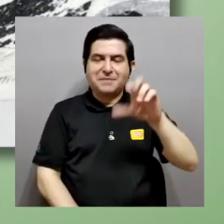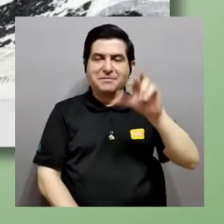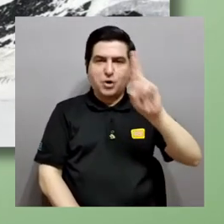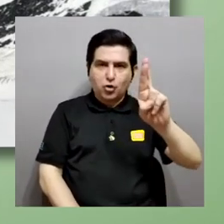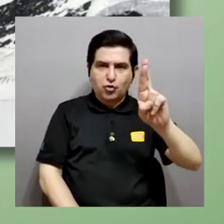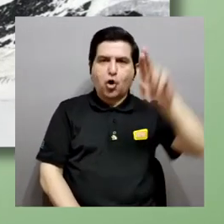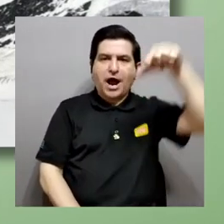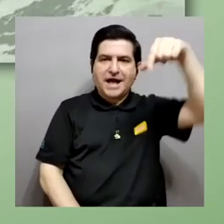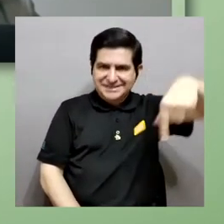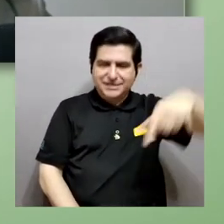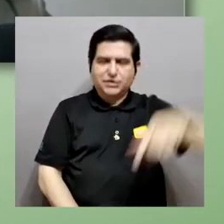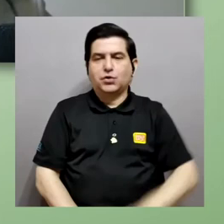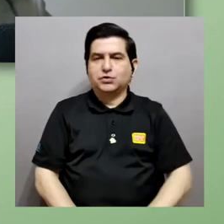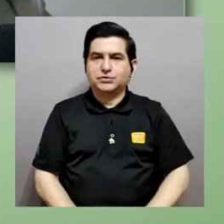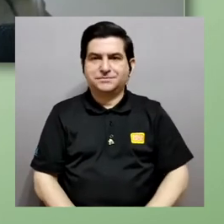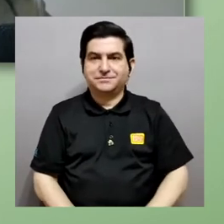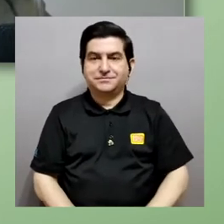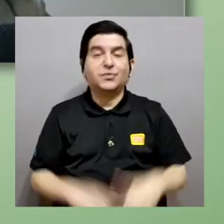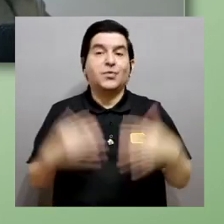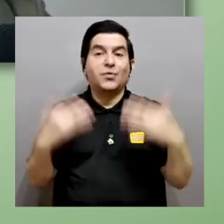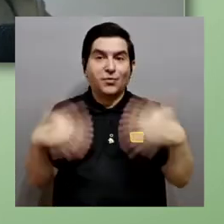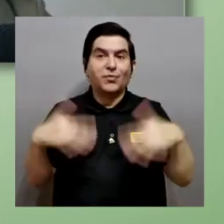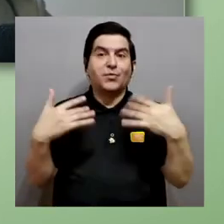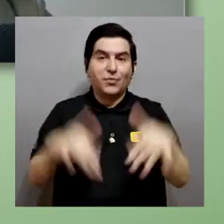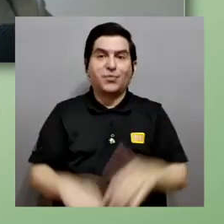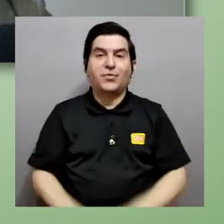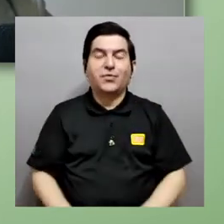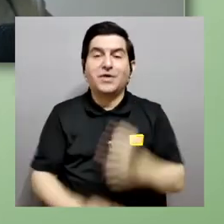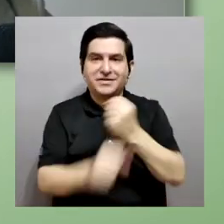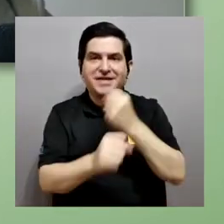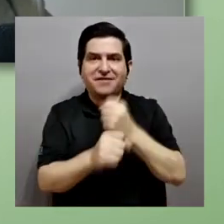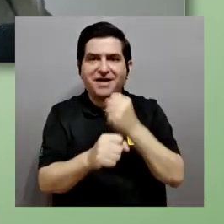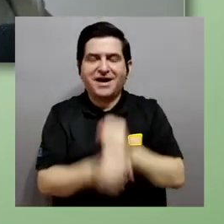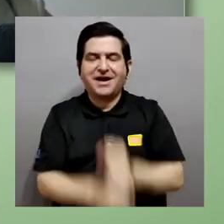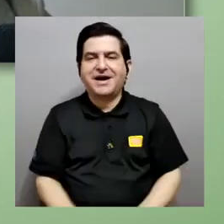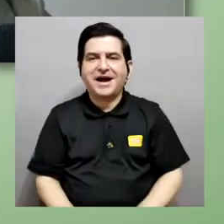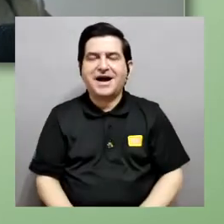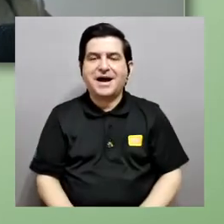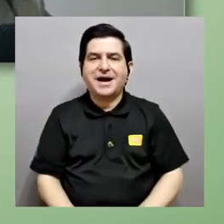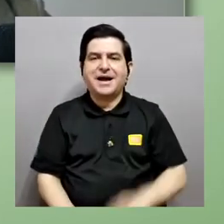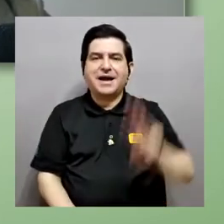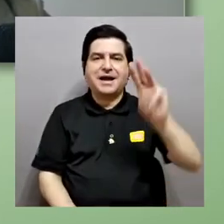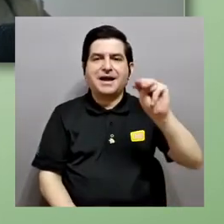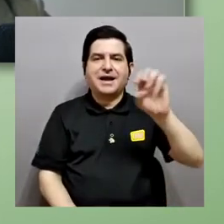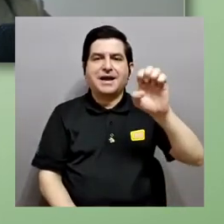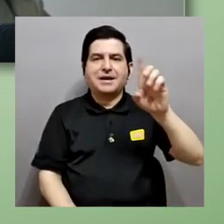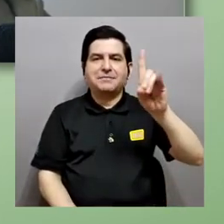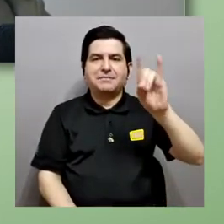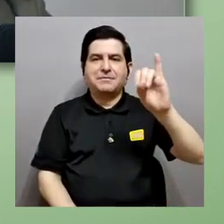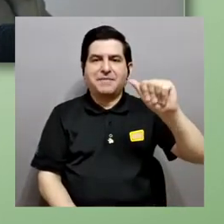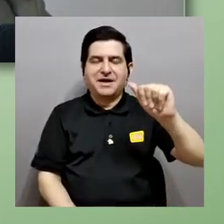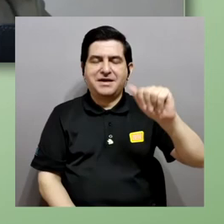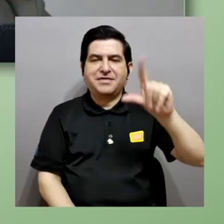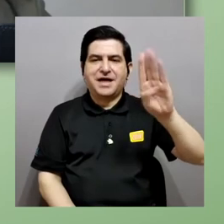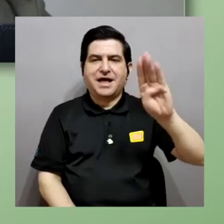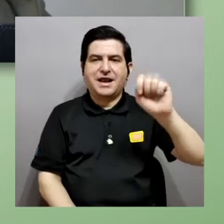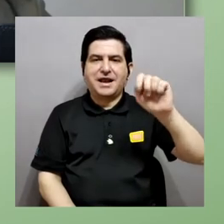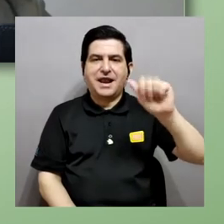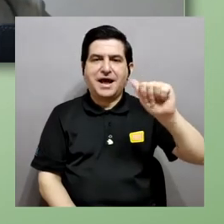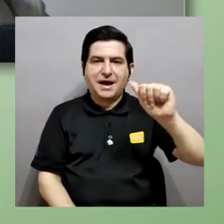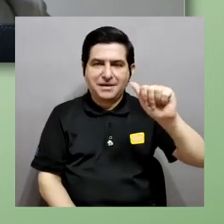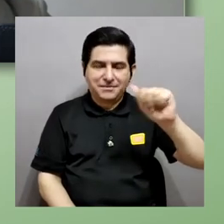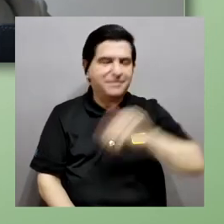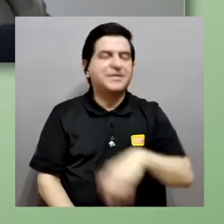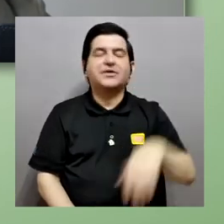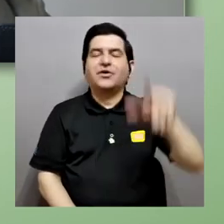Rojas Quirós pues nada más y nada menos que labora en el Media Lab del Instituto de Tecnología de Massachusetts